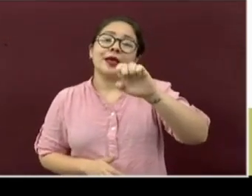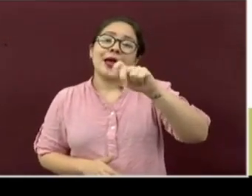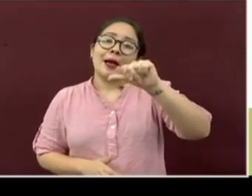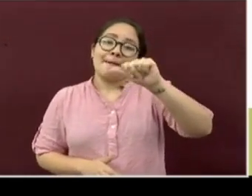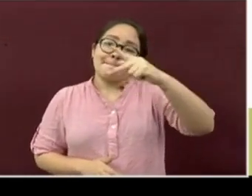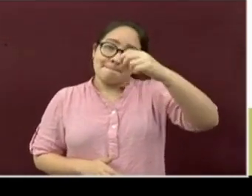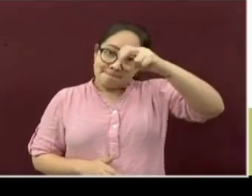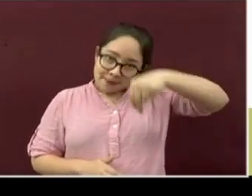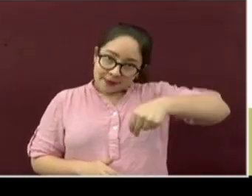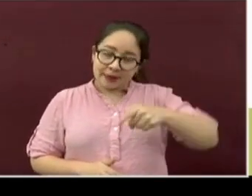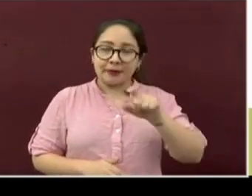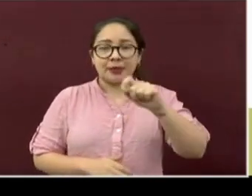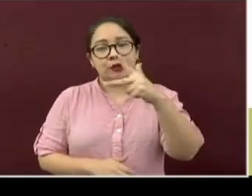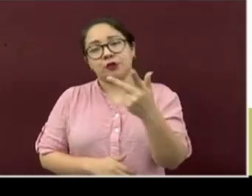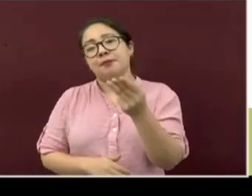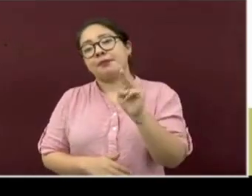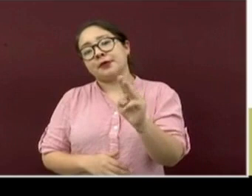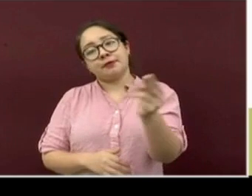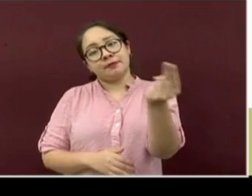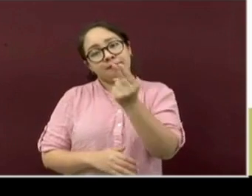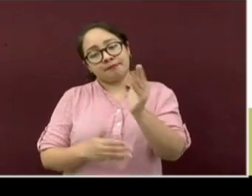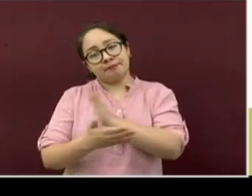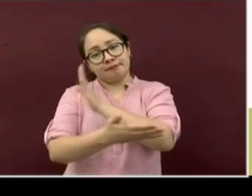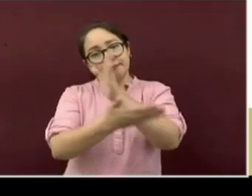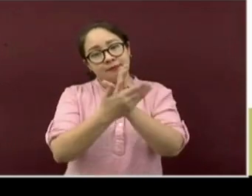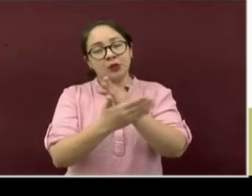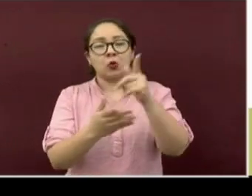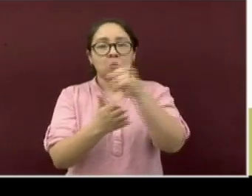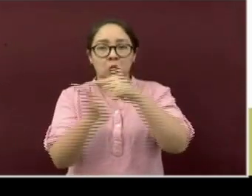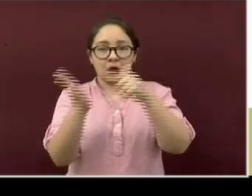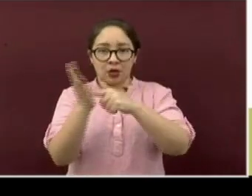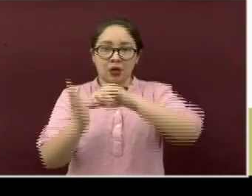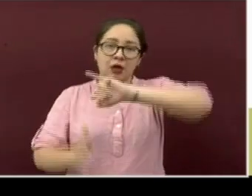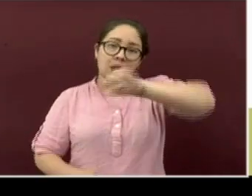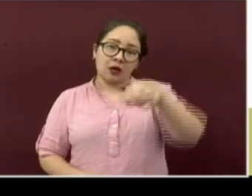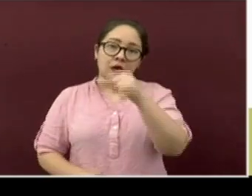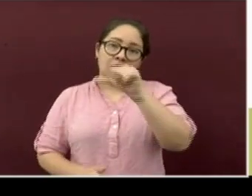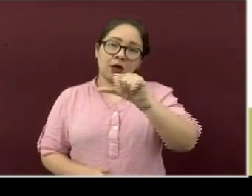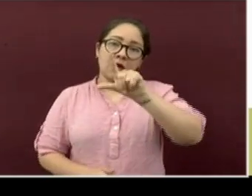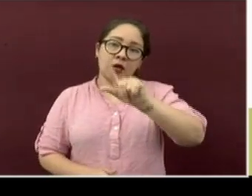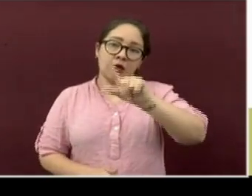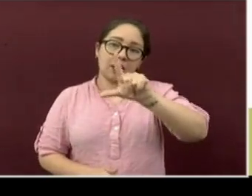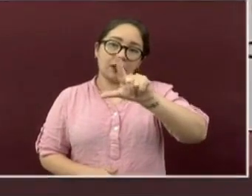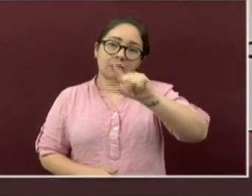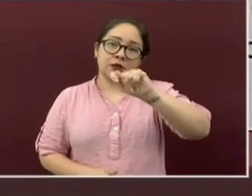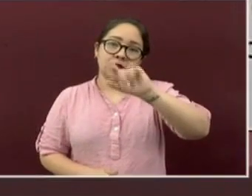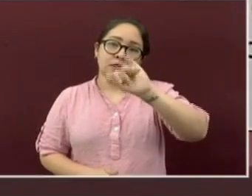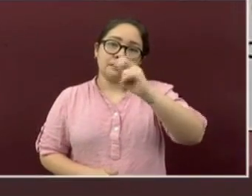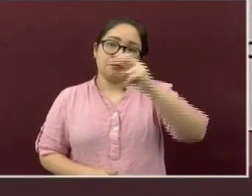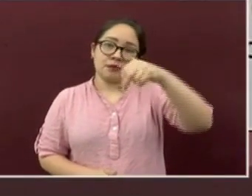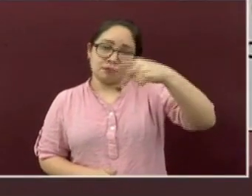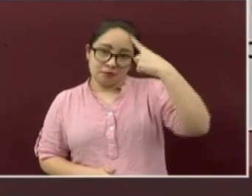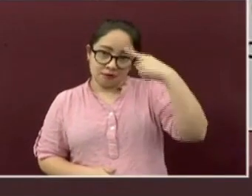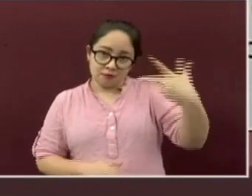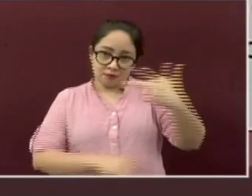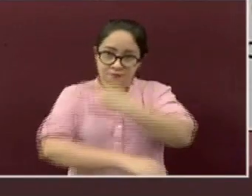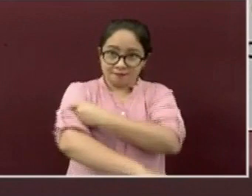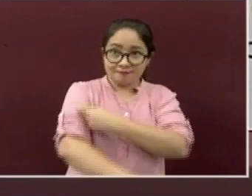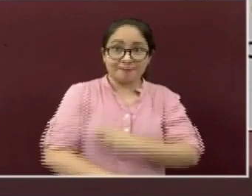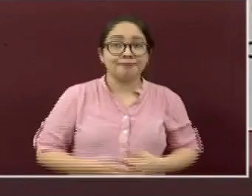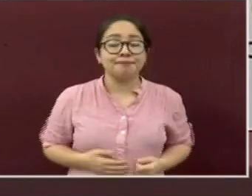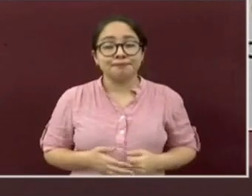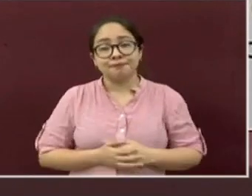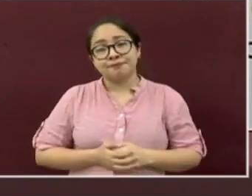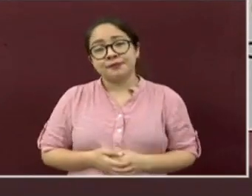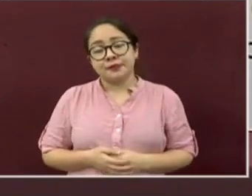28 de mayo a la macro sede de Jaltipan para recibir su vacunación. Pedimos a